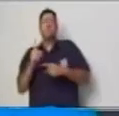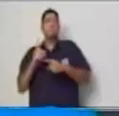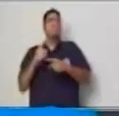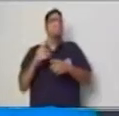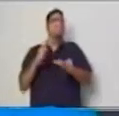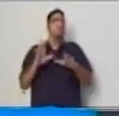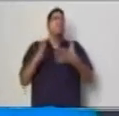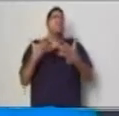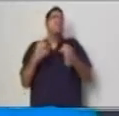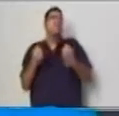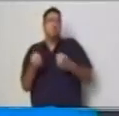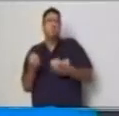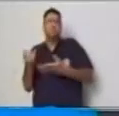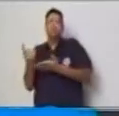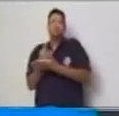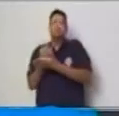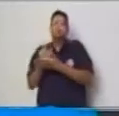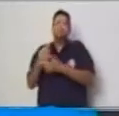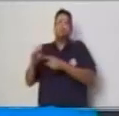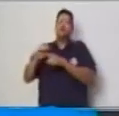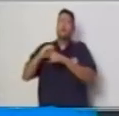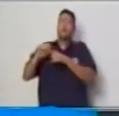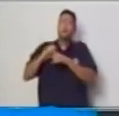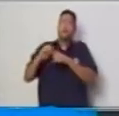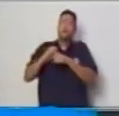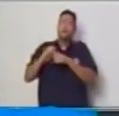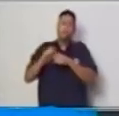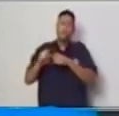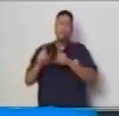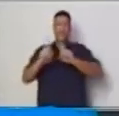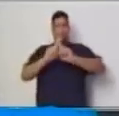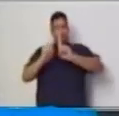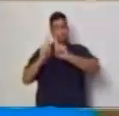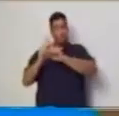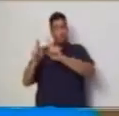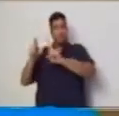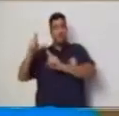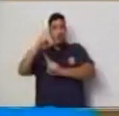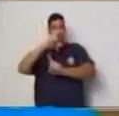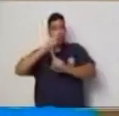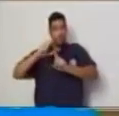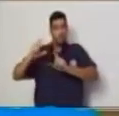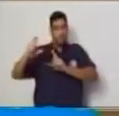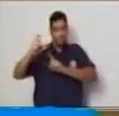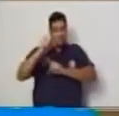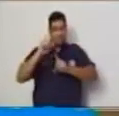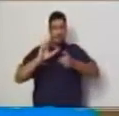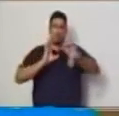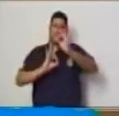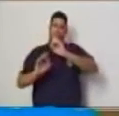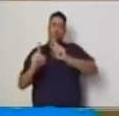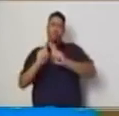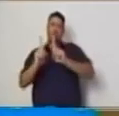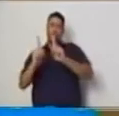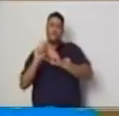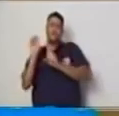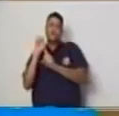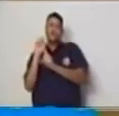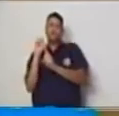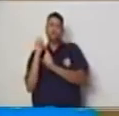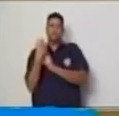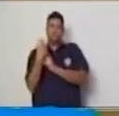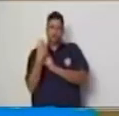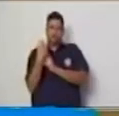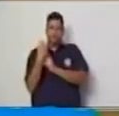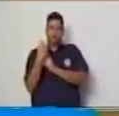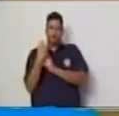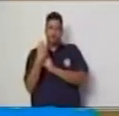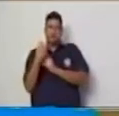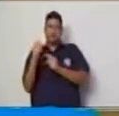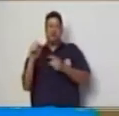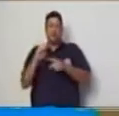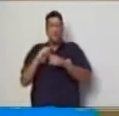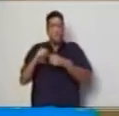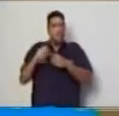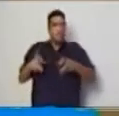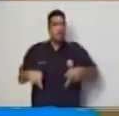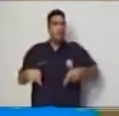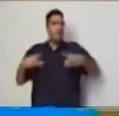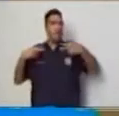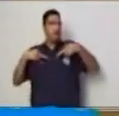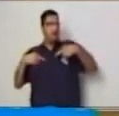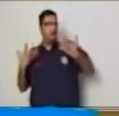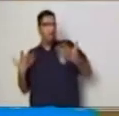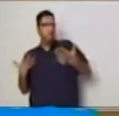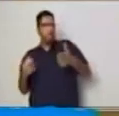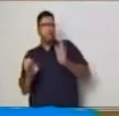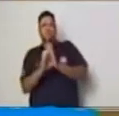está en los diferentes contextos que tenemos en la cotidianidad de nuestra vida. Cuando vamos de compras,